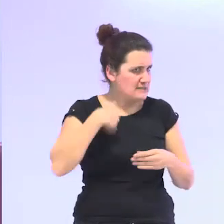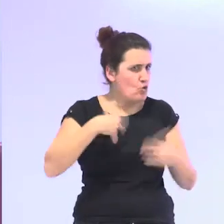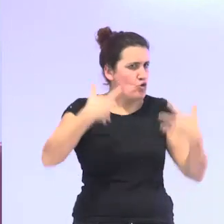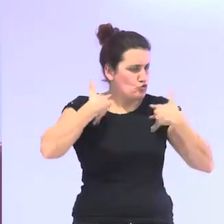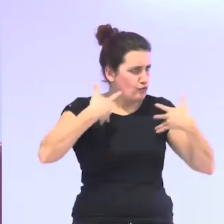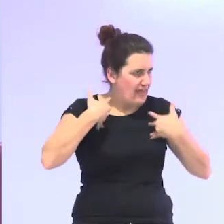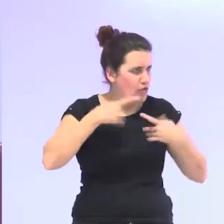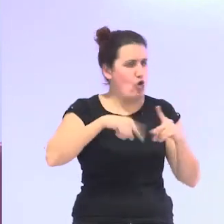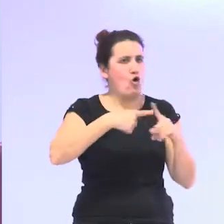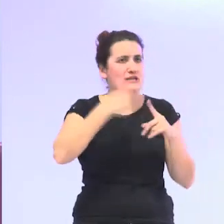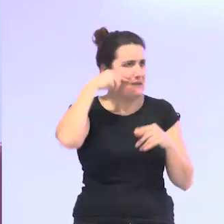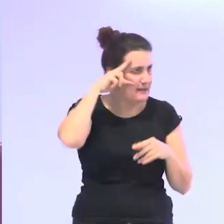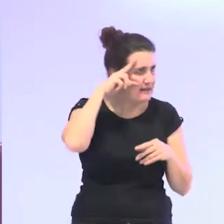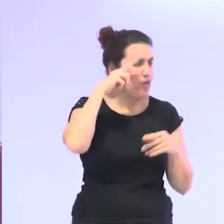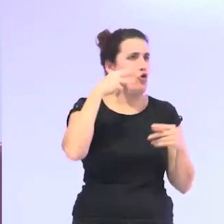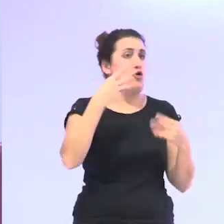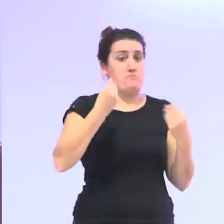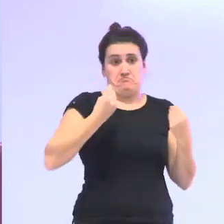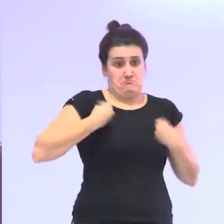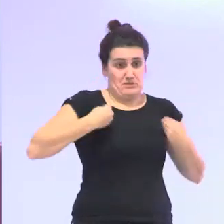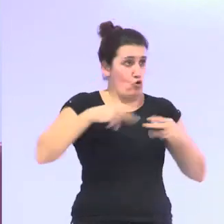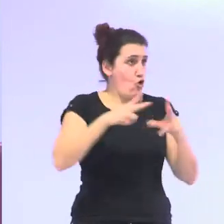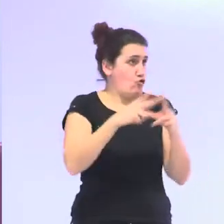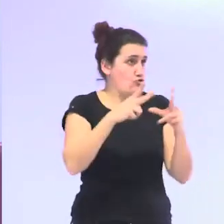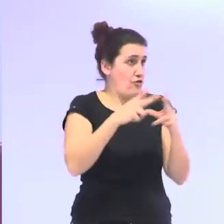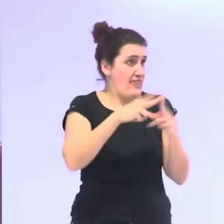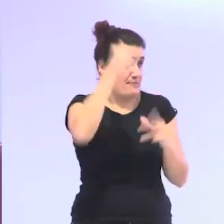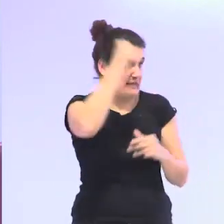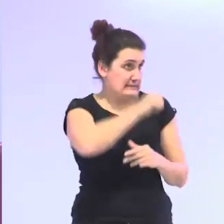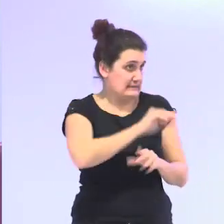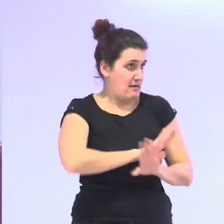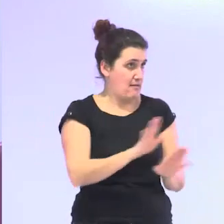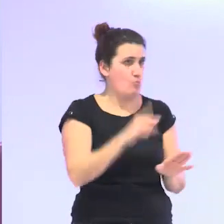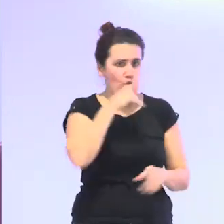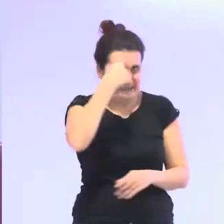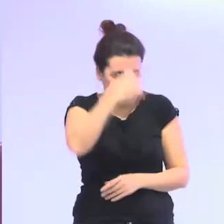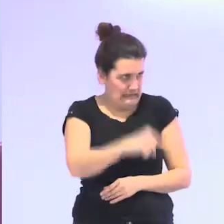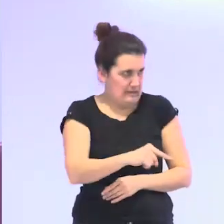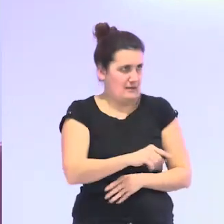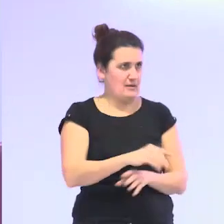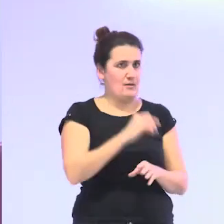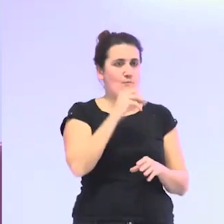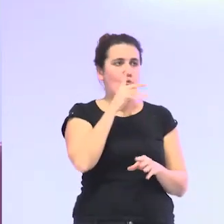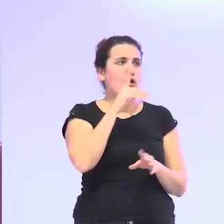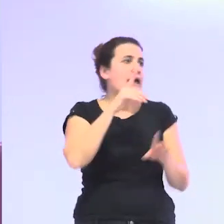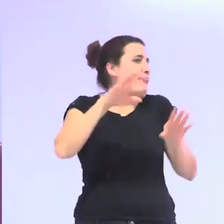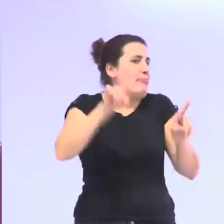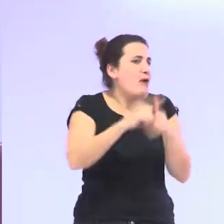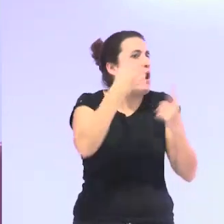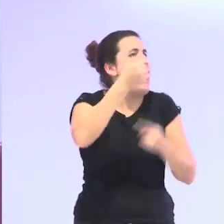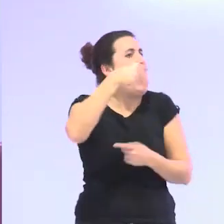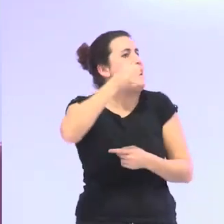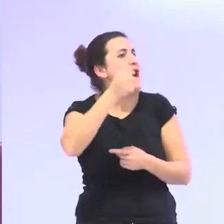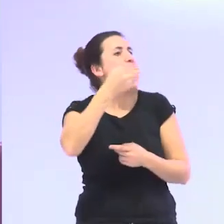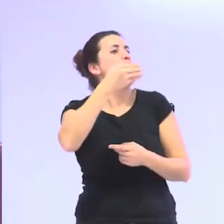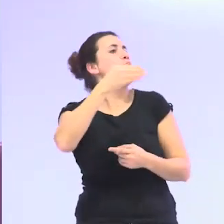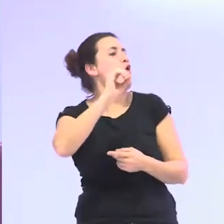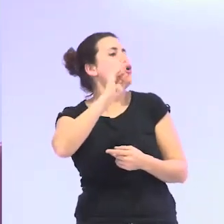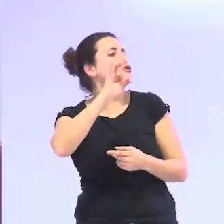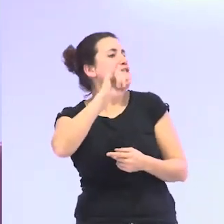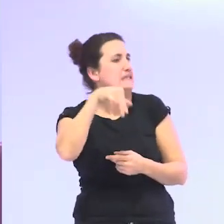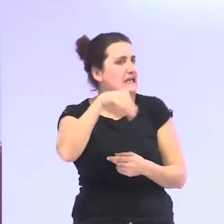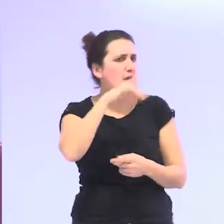experimentado el vivir en una sociedad machista porque lo sé porque a pesar de ser Ana Botín de ser una mujer